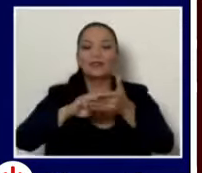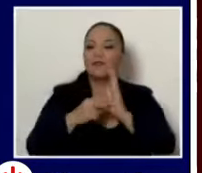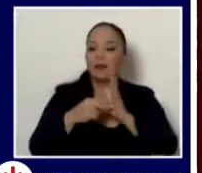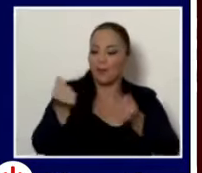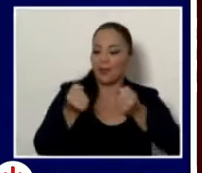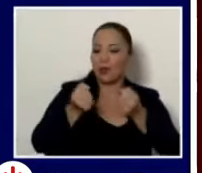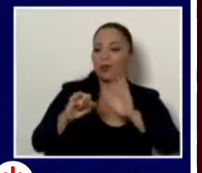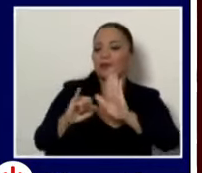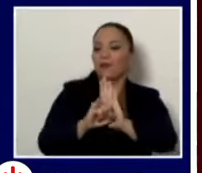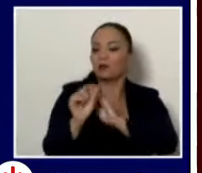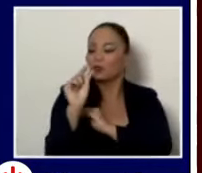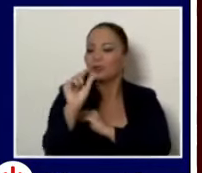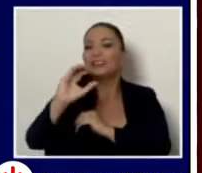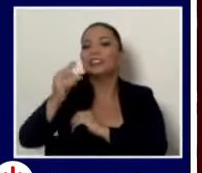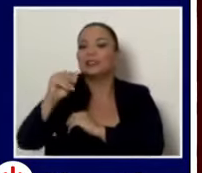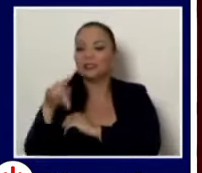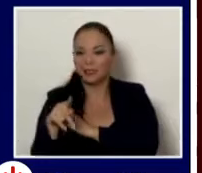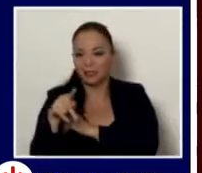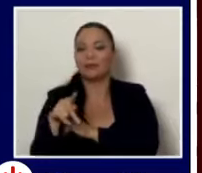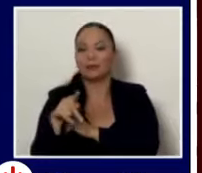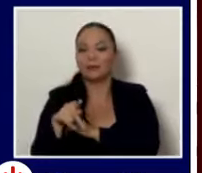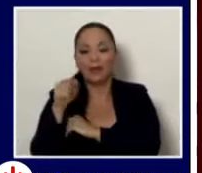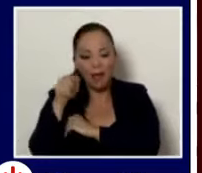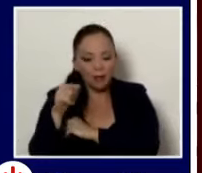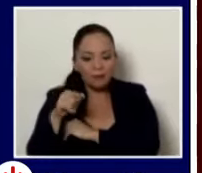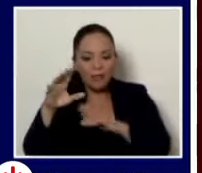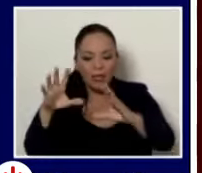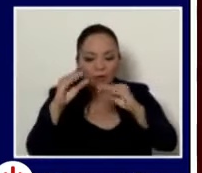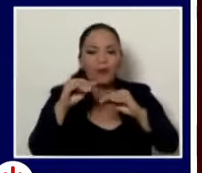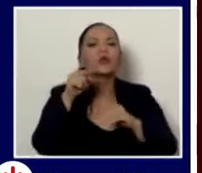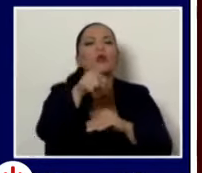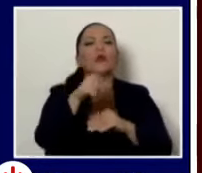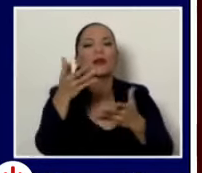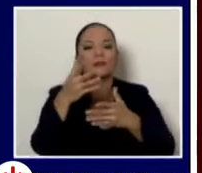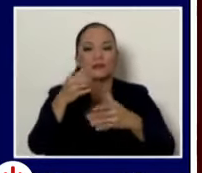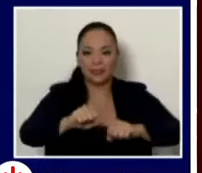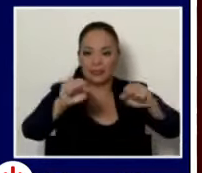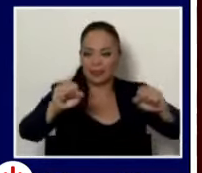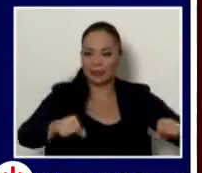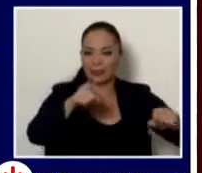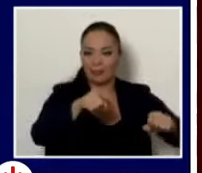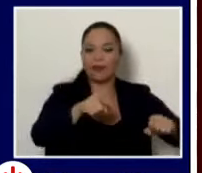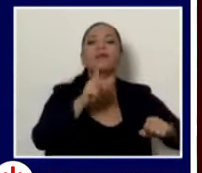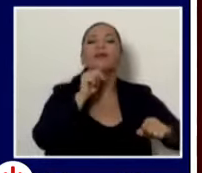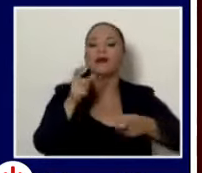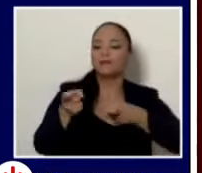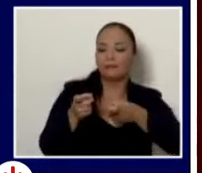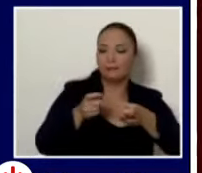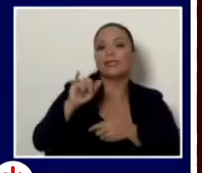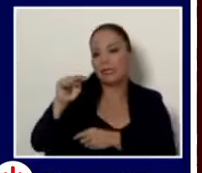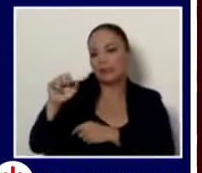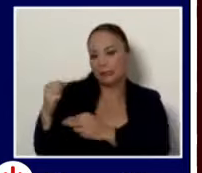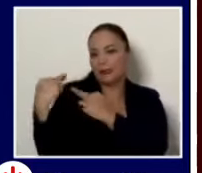medio de un chip que remitirá la información hacia un sistema informático centralizado administrado por el INSS y a su